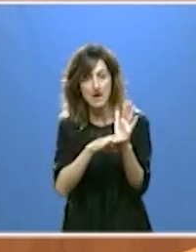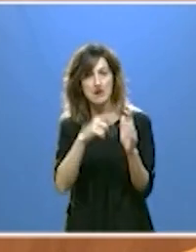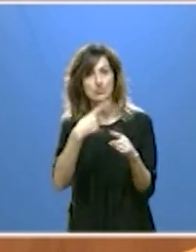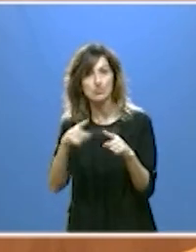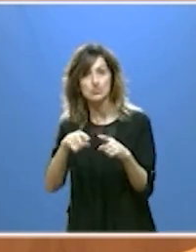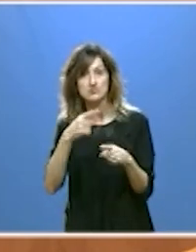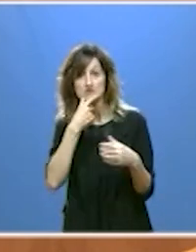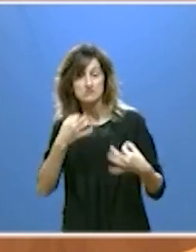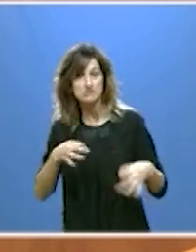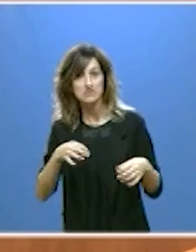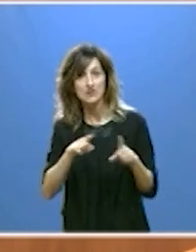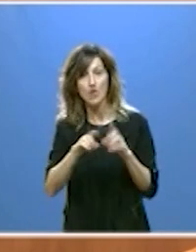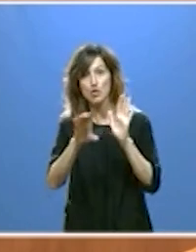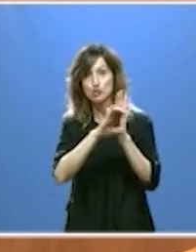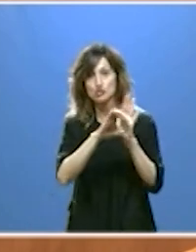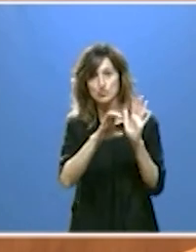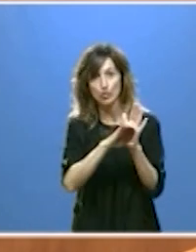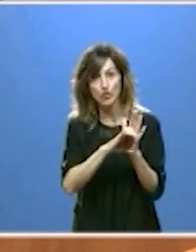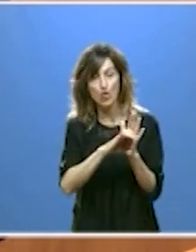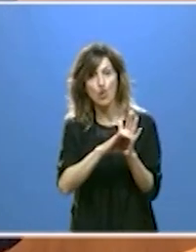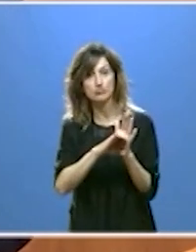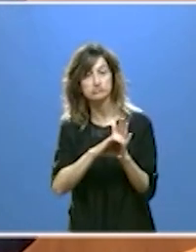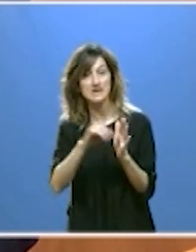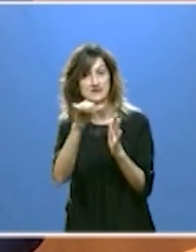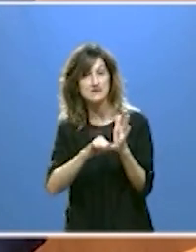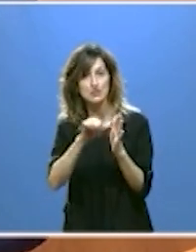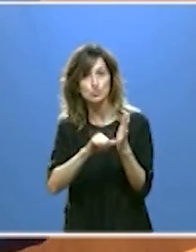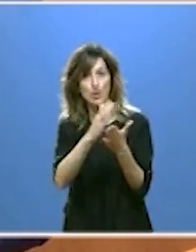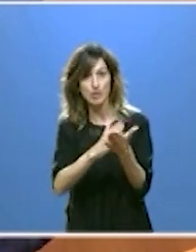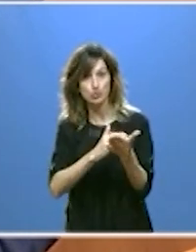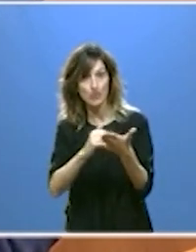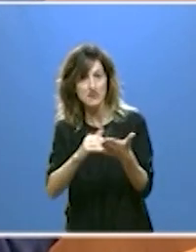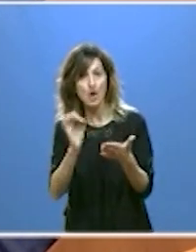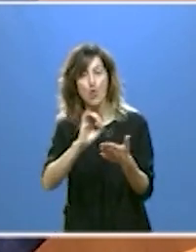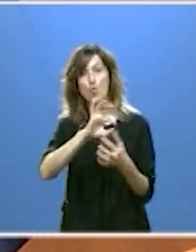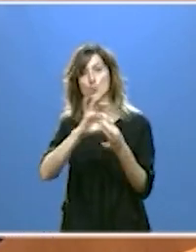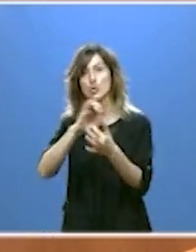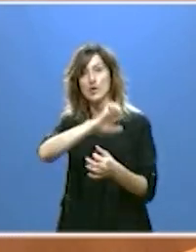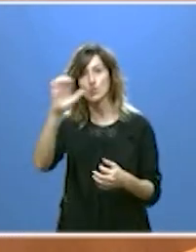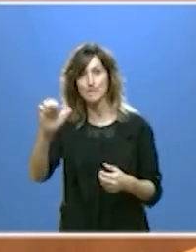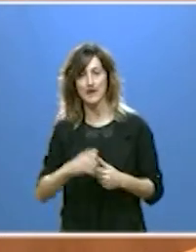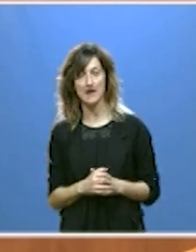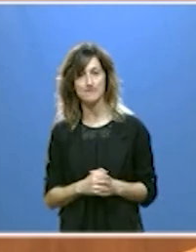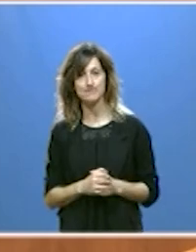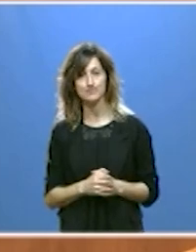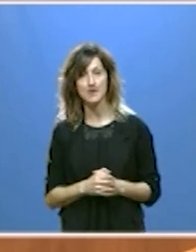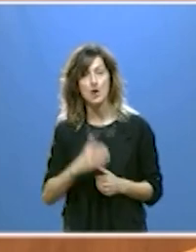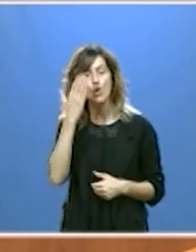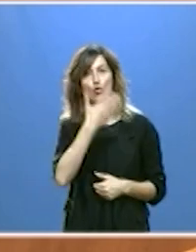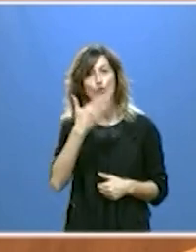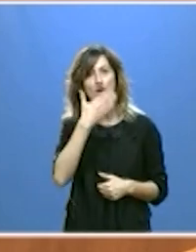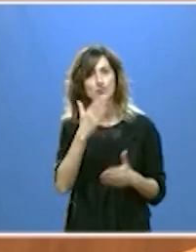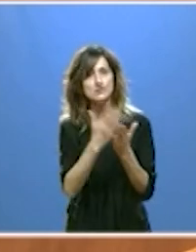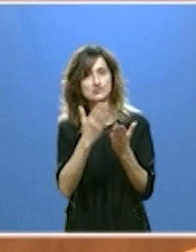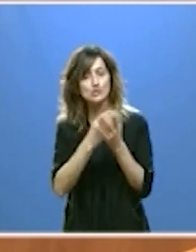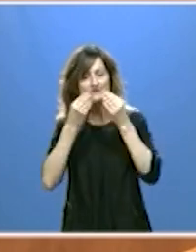simples como la Constitución, el Estatuto de Autonomía o la Unión Europea. En nuestros colegios se